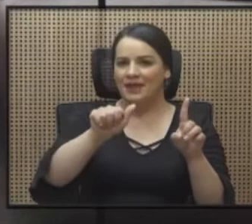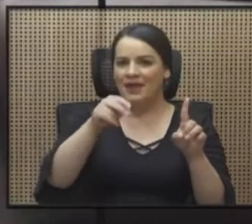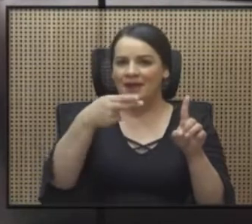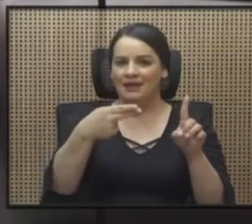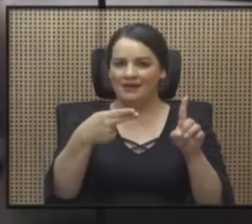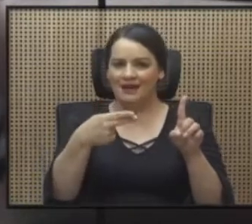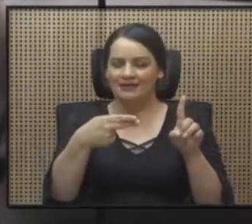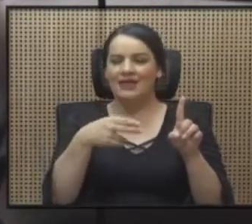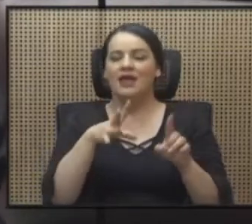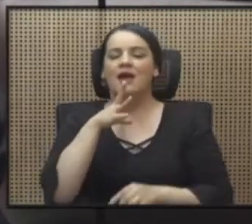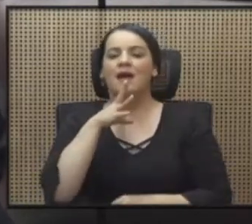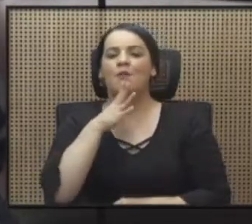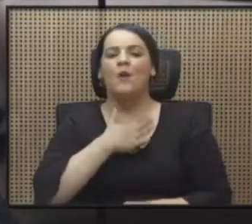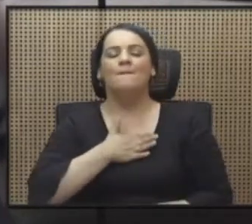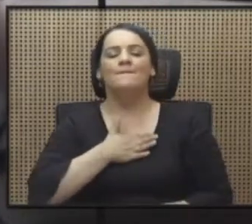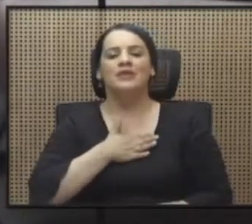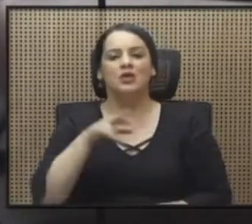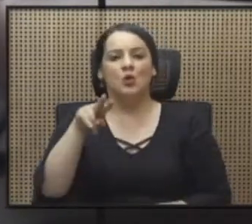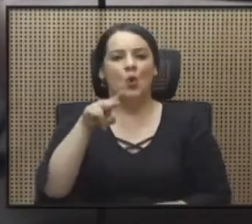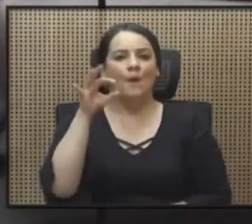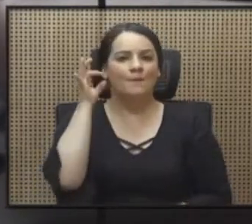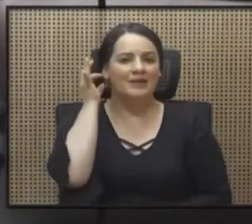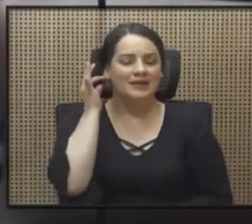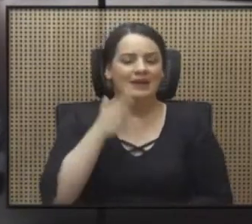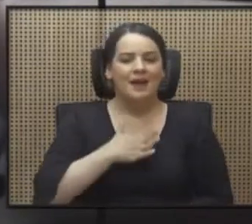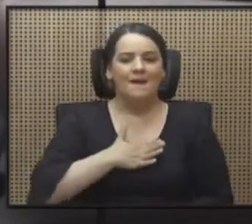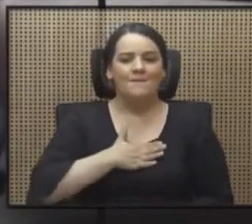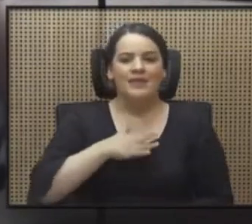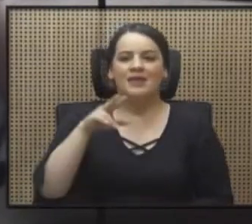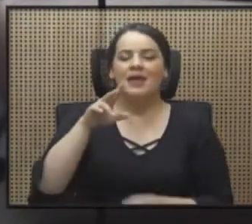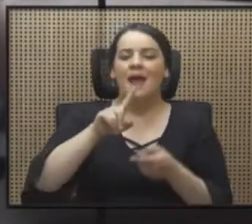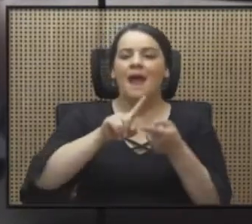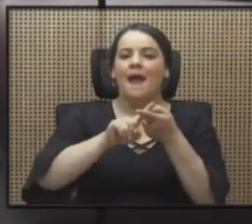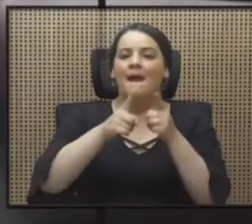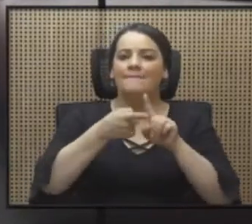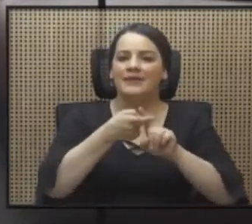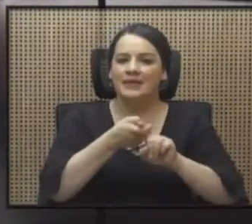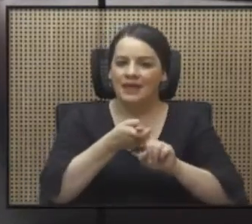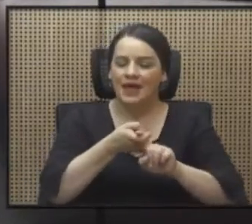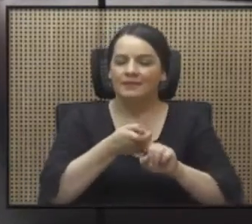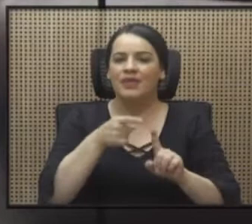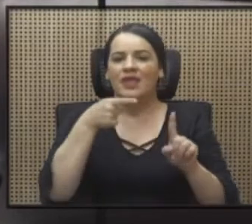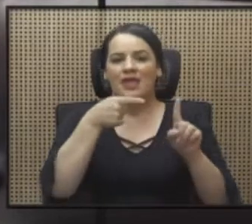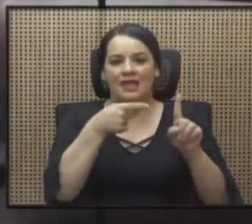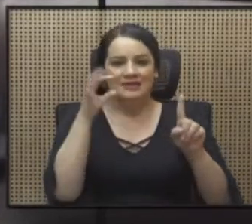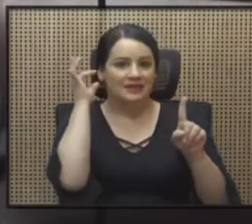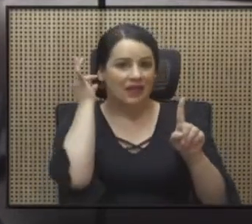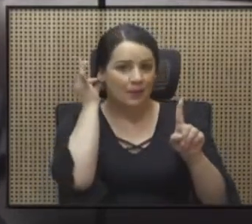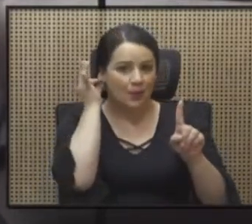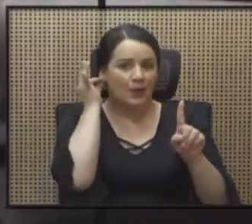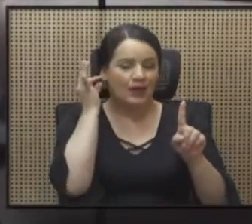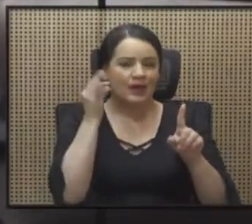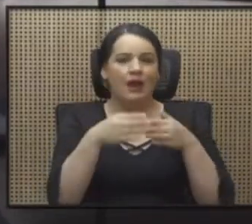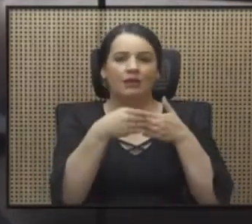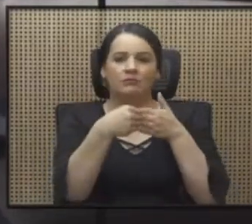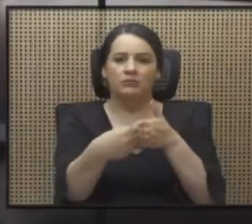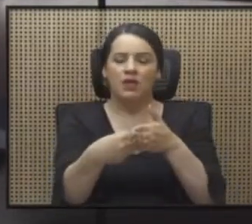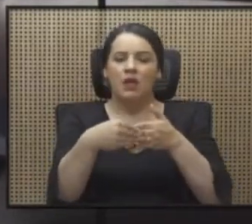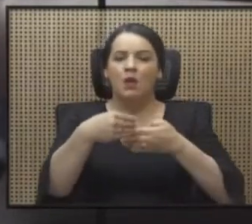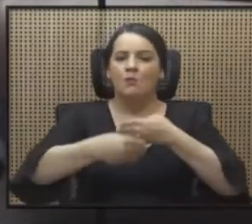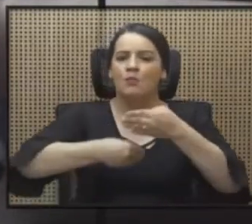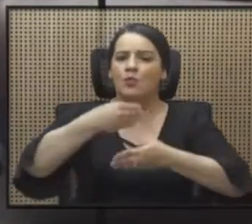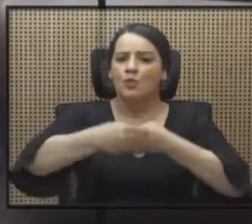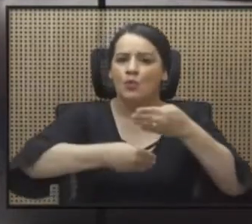hablo de mi amiga. Una mujer que ha liderado varios procesos legislativos de manera